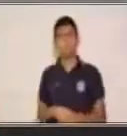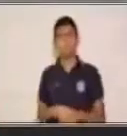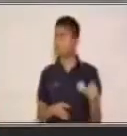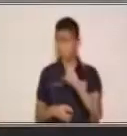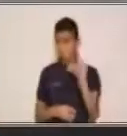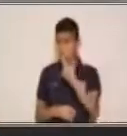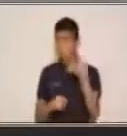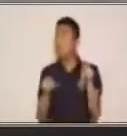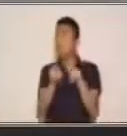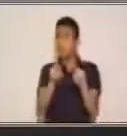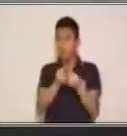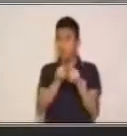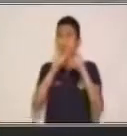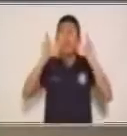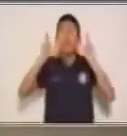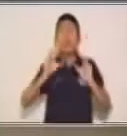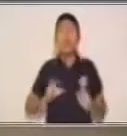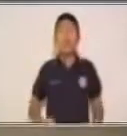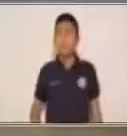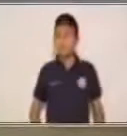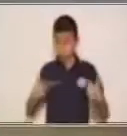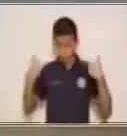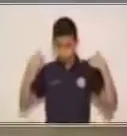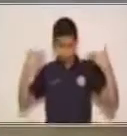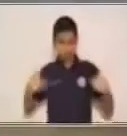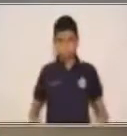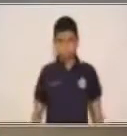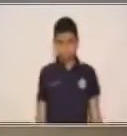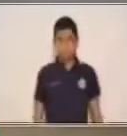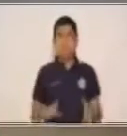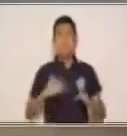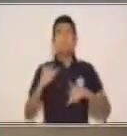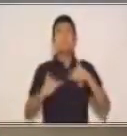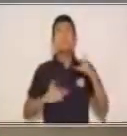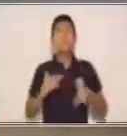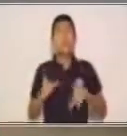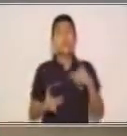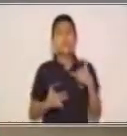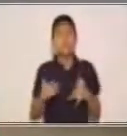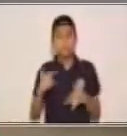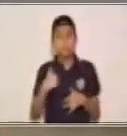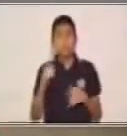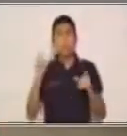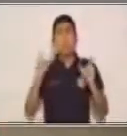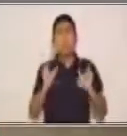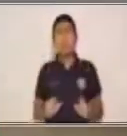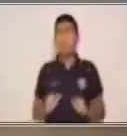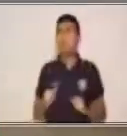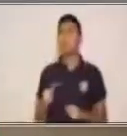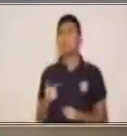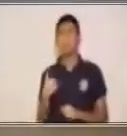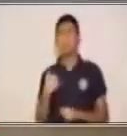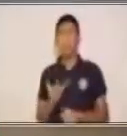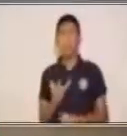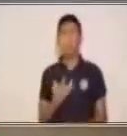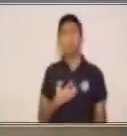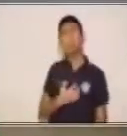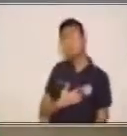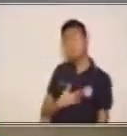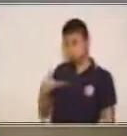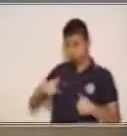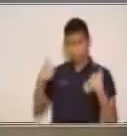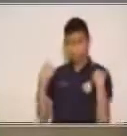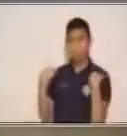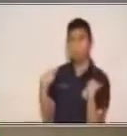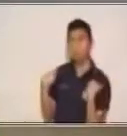rostro, ¿verdad? Es todo nuestro cuerpo el que va a sentir esa emoción, ese ánimo, ese sentimiento.